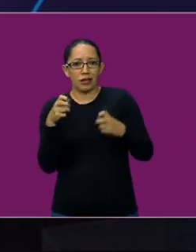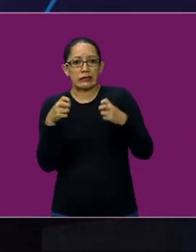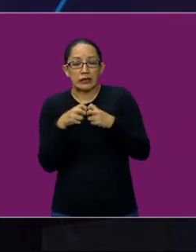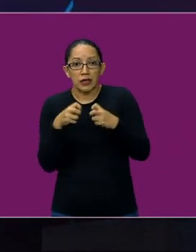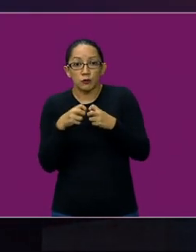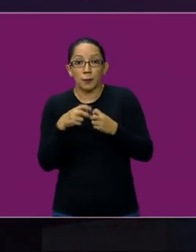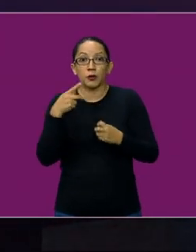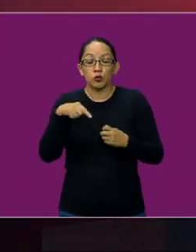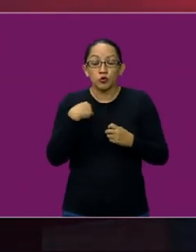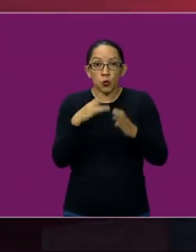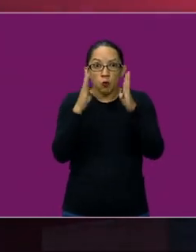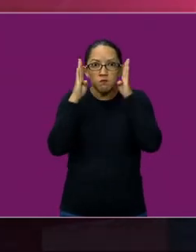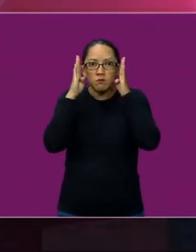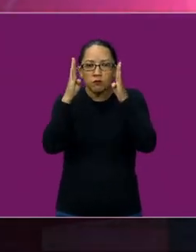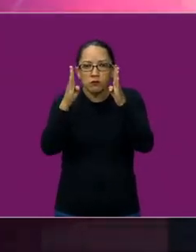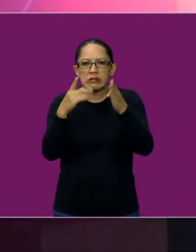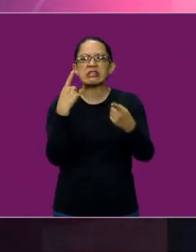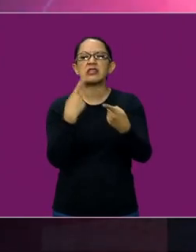pensando, y ahí me enfoco.